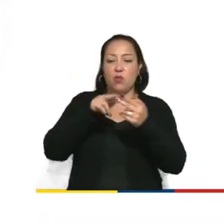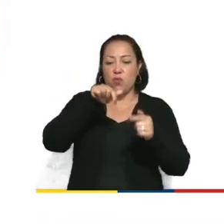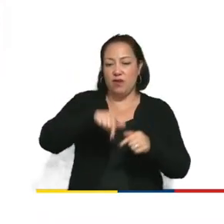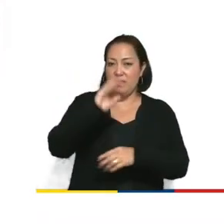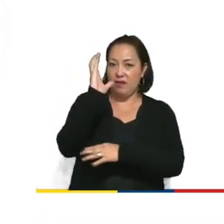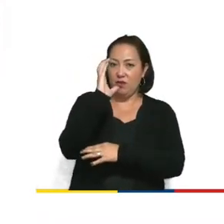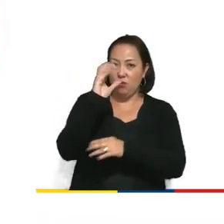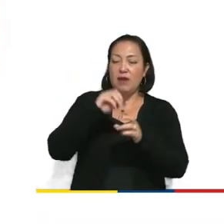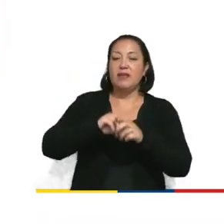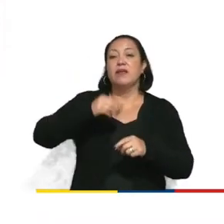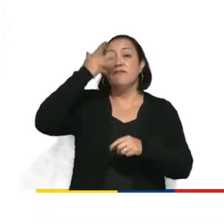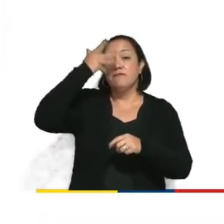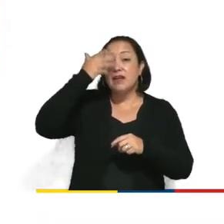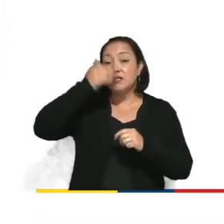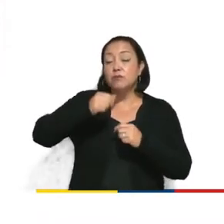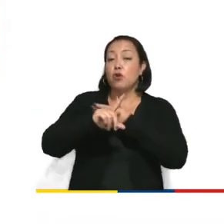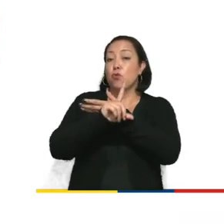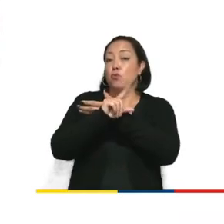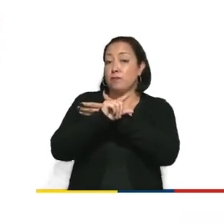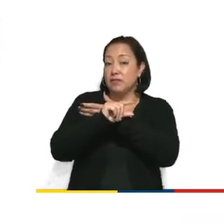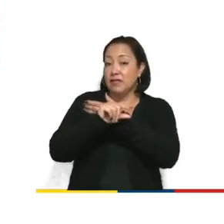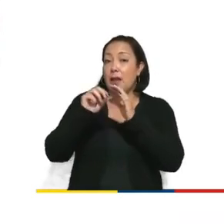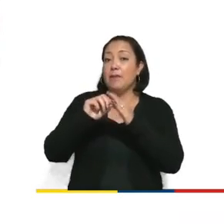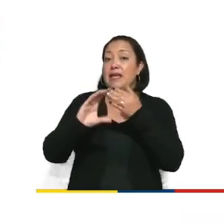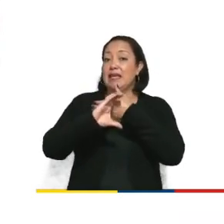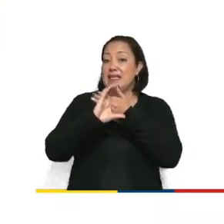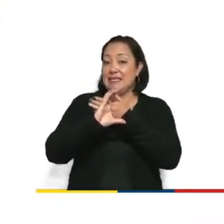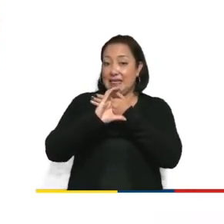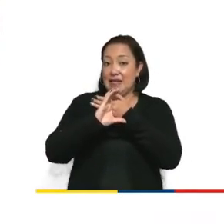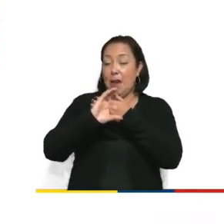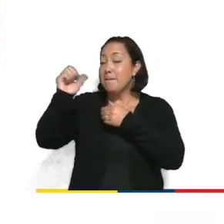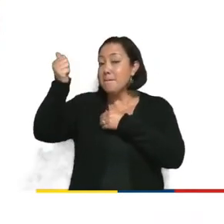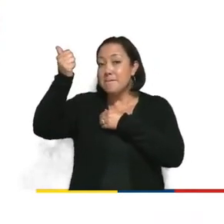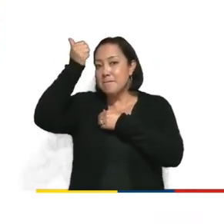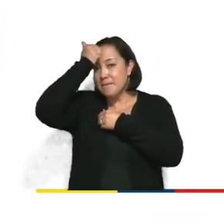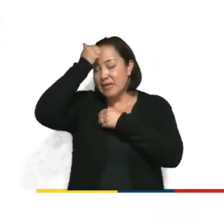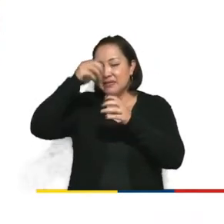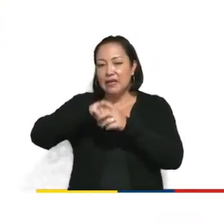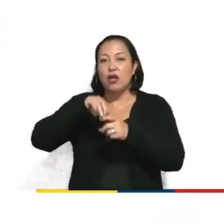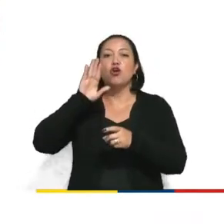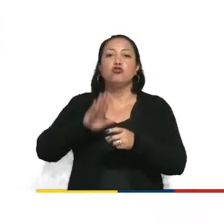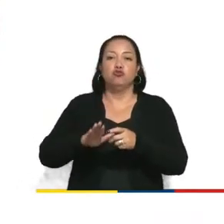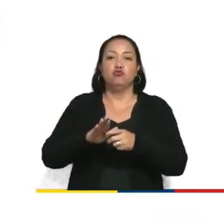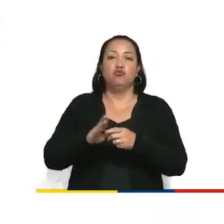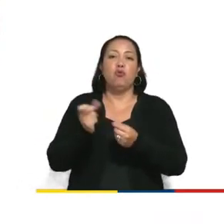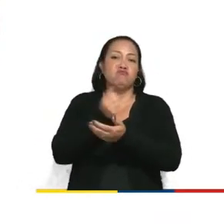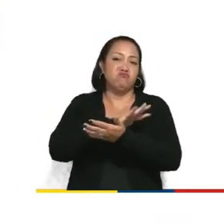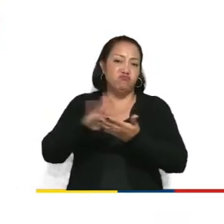Facebook, Whatsapp, Instagram como los principales beneficiarios del Zero Rating.